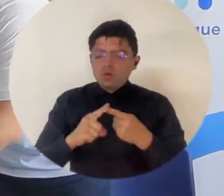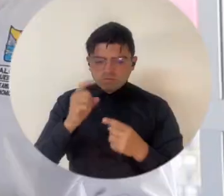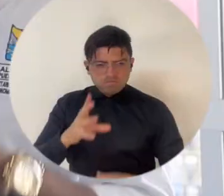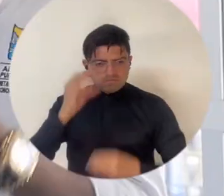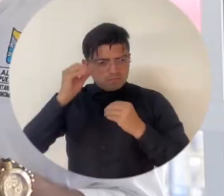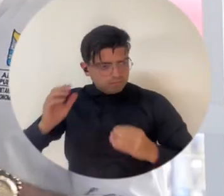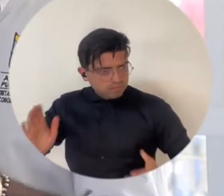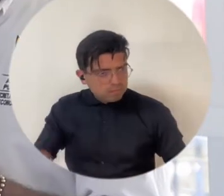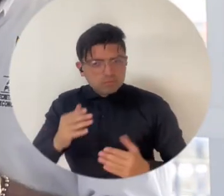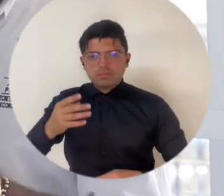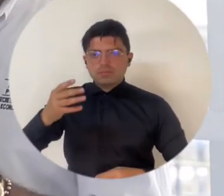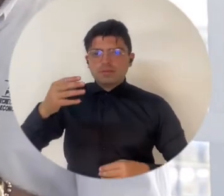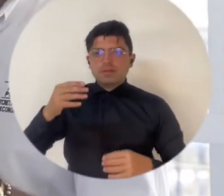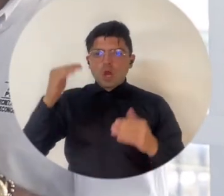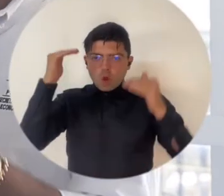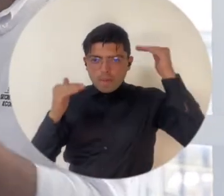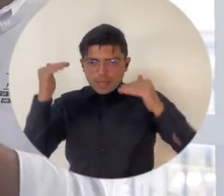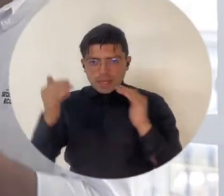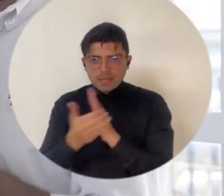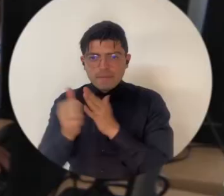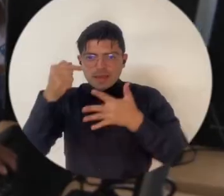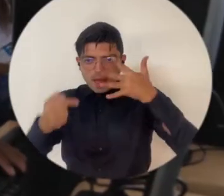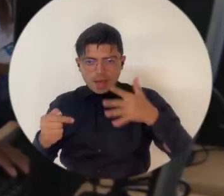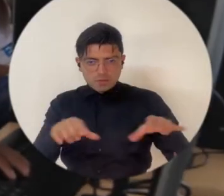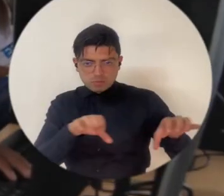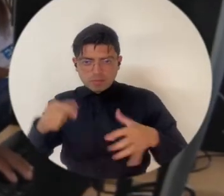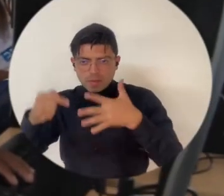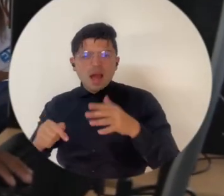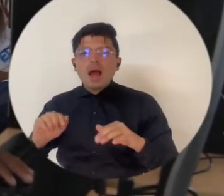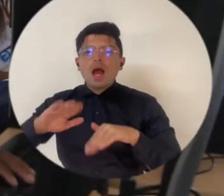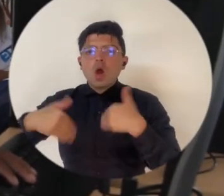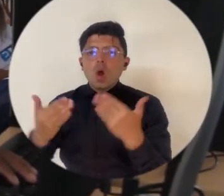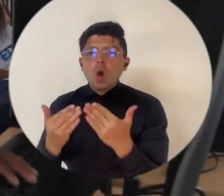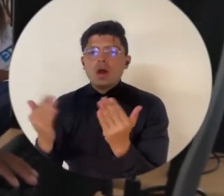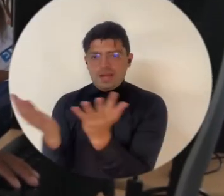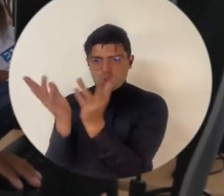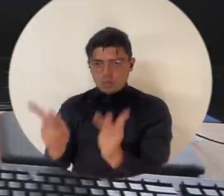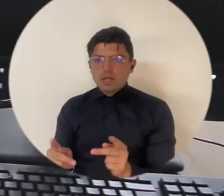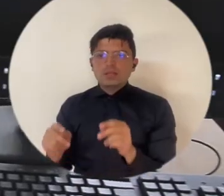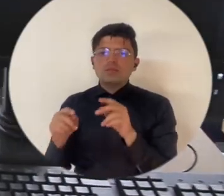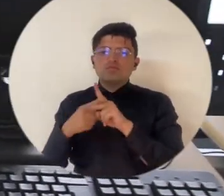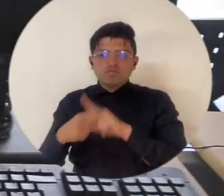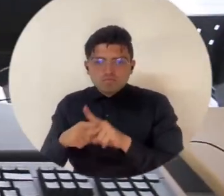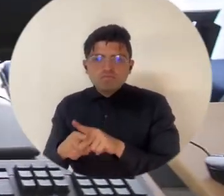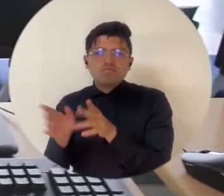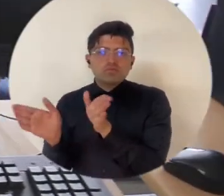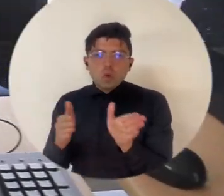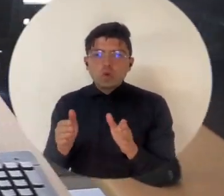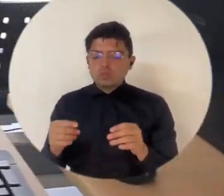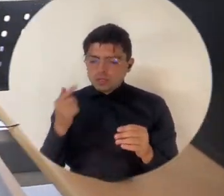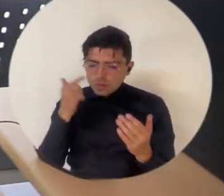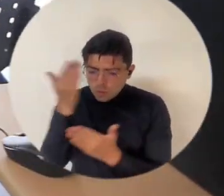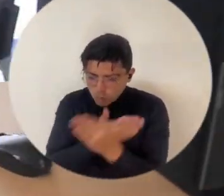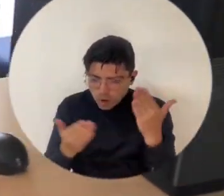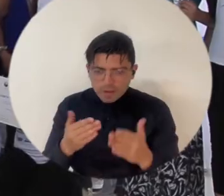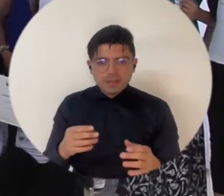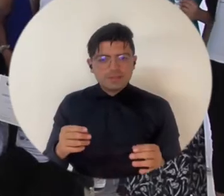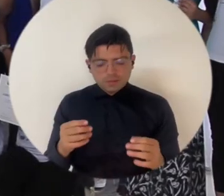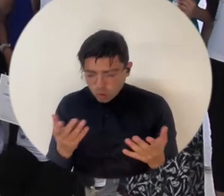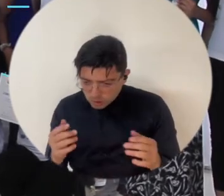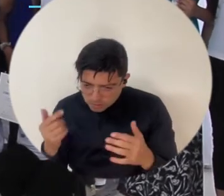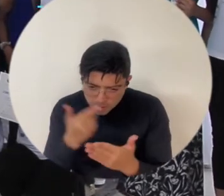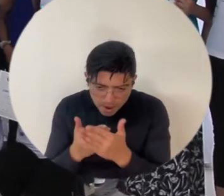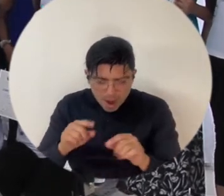competencias, habilidades y aptitudes de estudiantes de colegios a través de cursos, talleres, pruebas vocacionales y otras actividades.